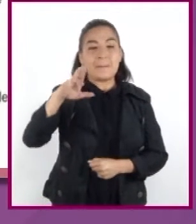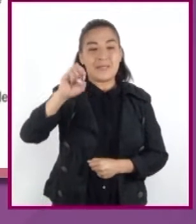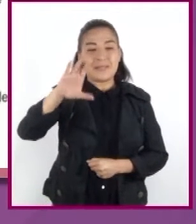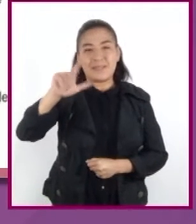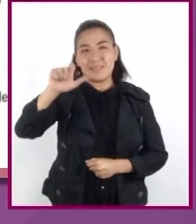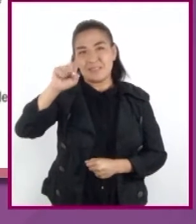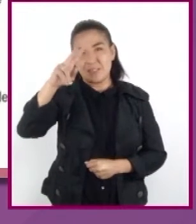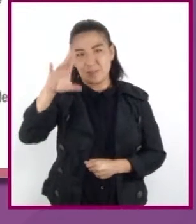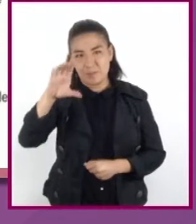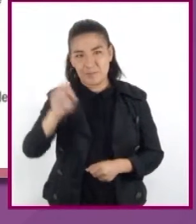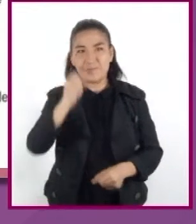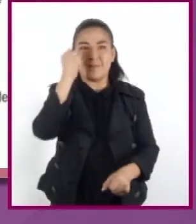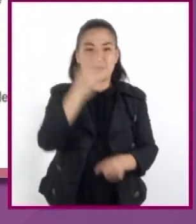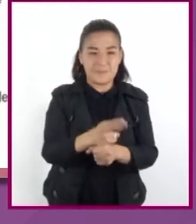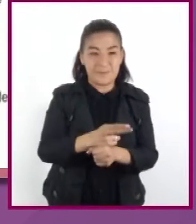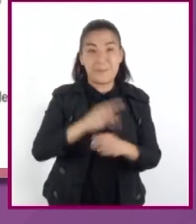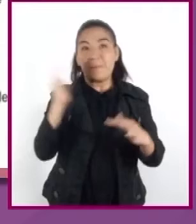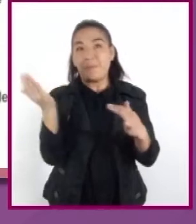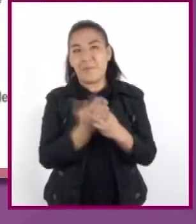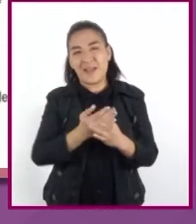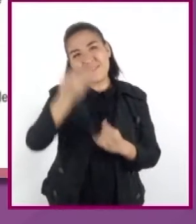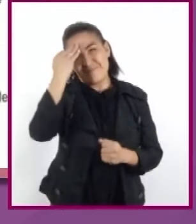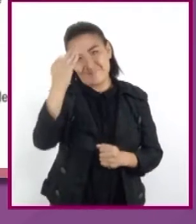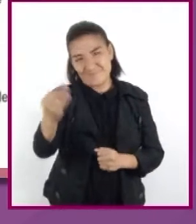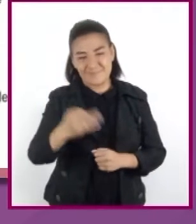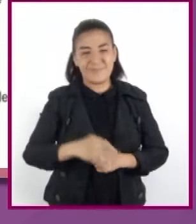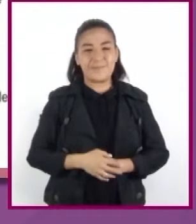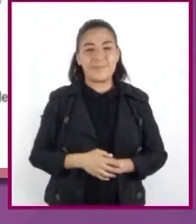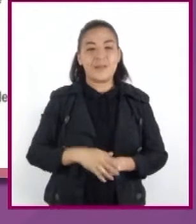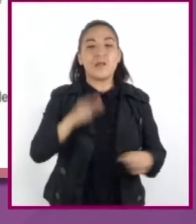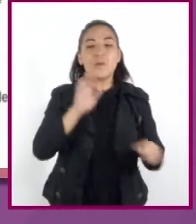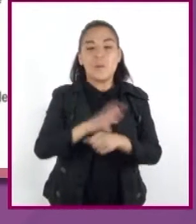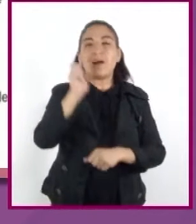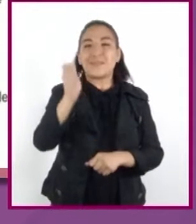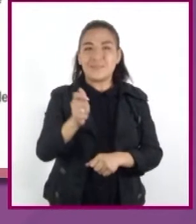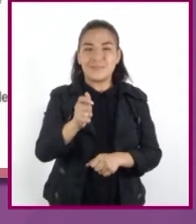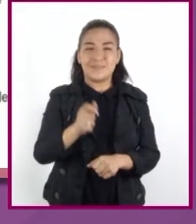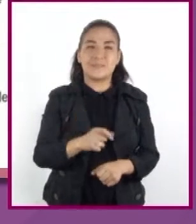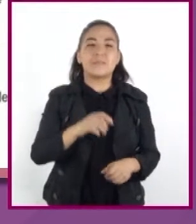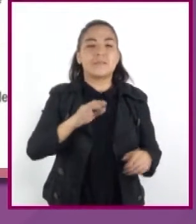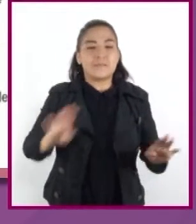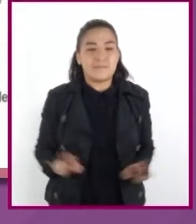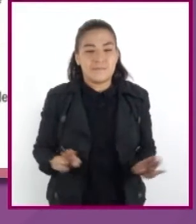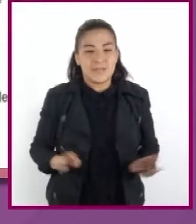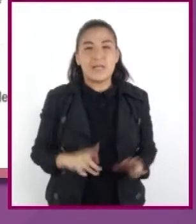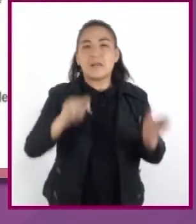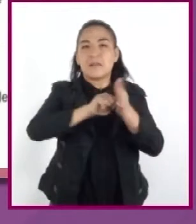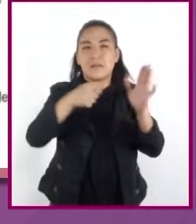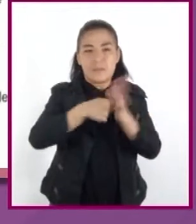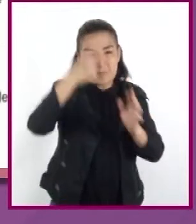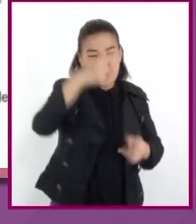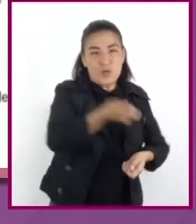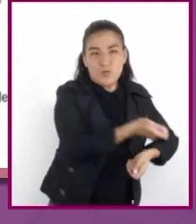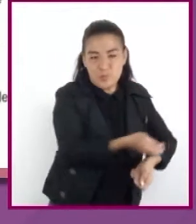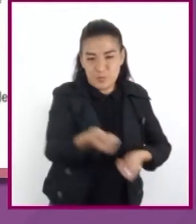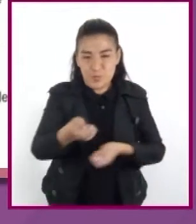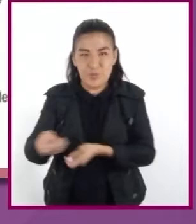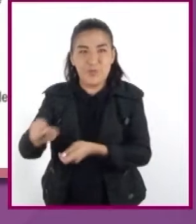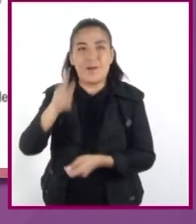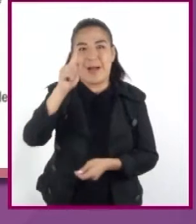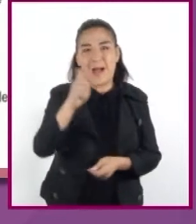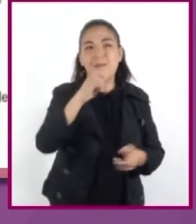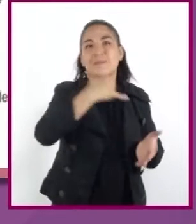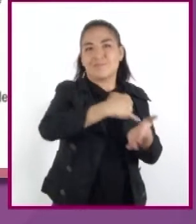temprano, medio y tardío. Sus características generales son técnicas de riego para el desarrollo agrícola,